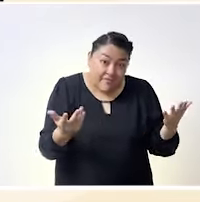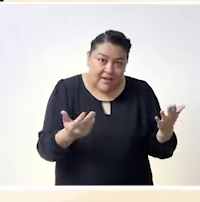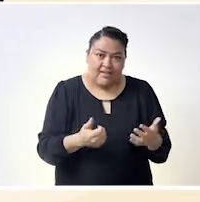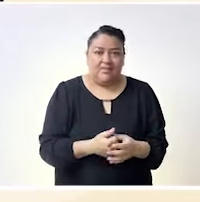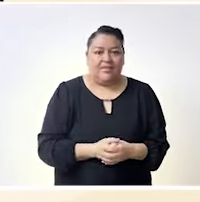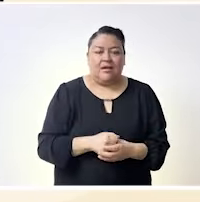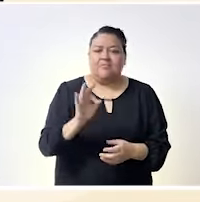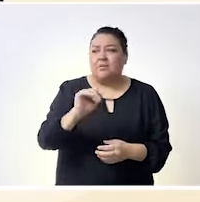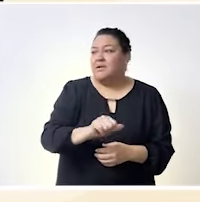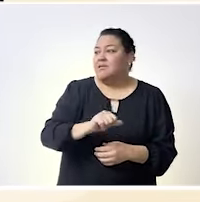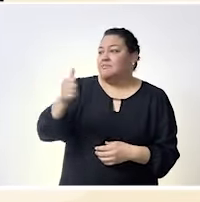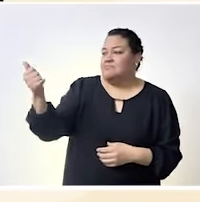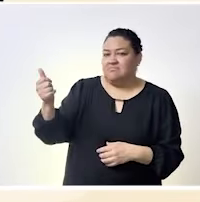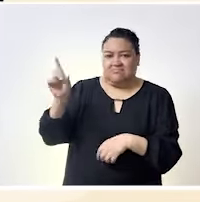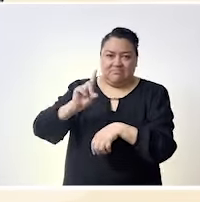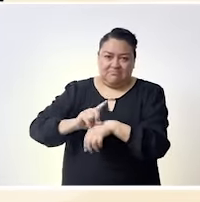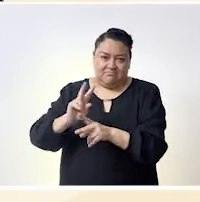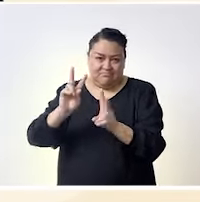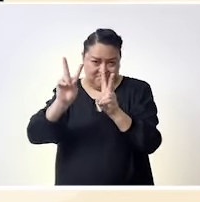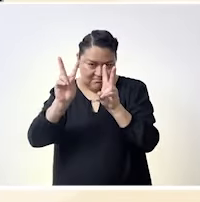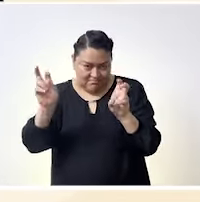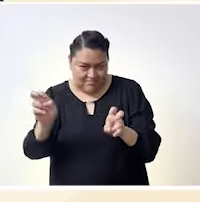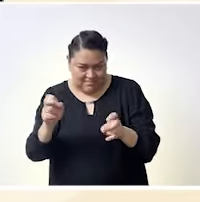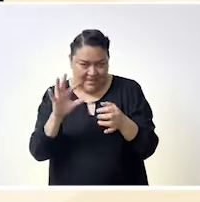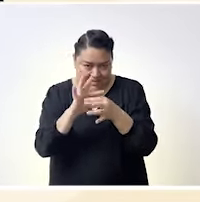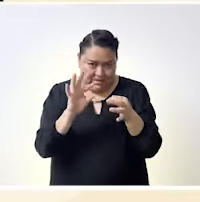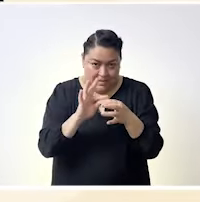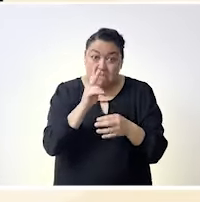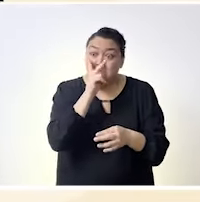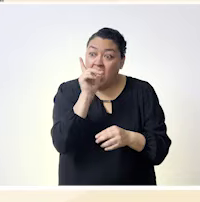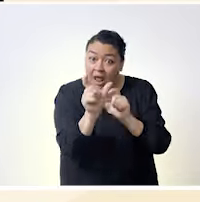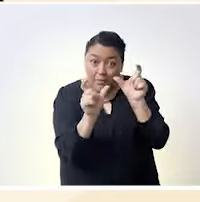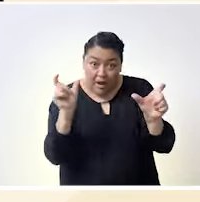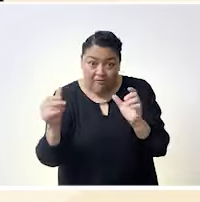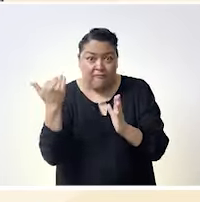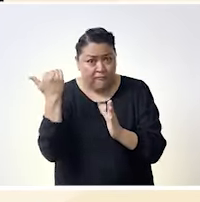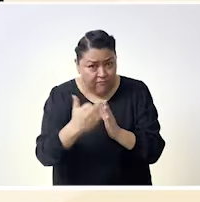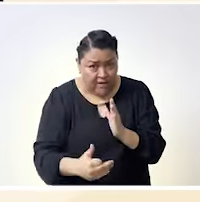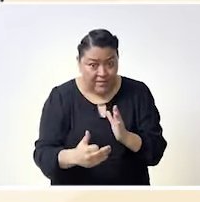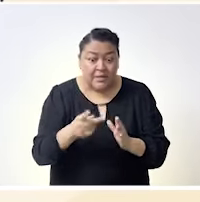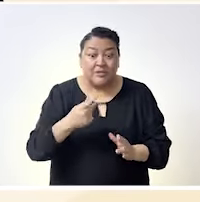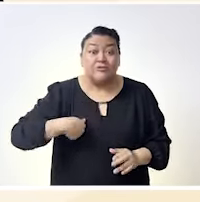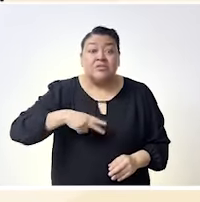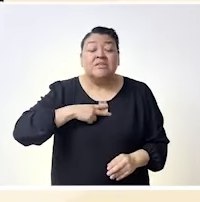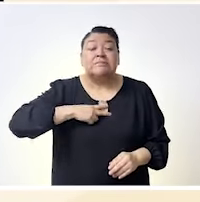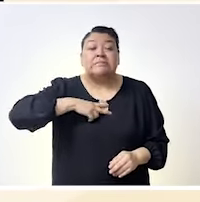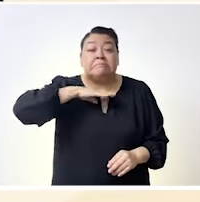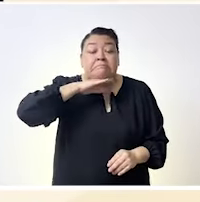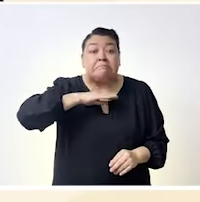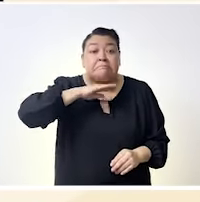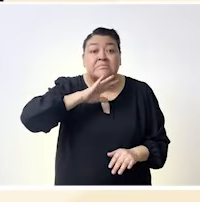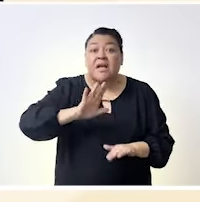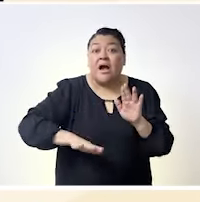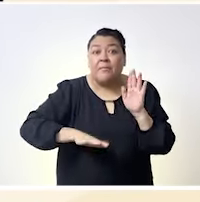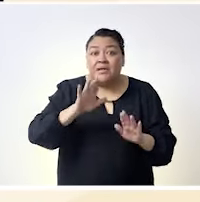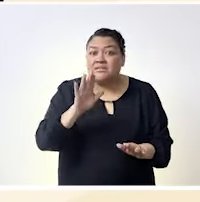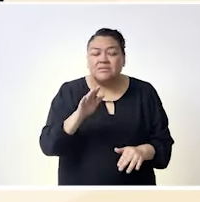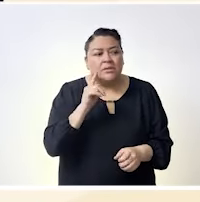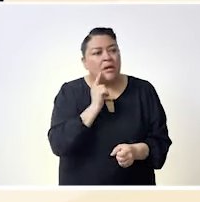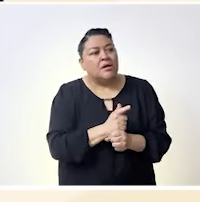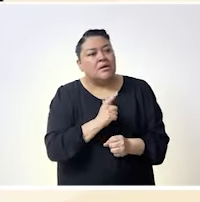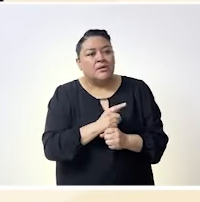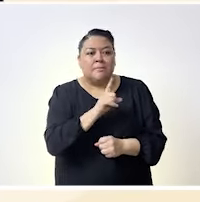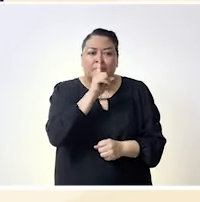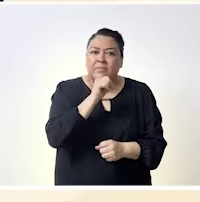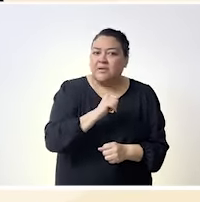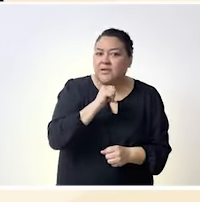allá que eso será tema de otro conversatorio pero sí justamente que no nos damos cuenta que no nos damos cuenta entonces creo que